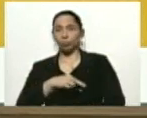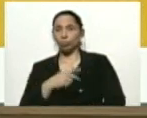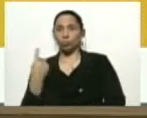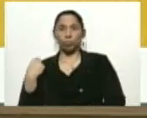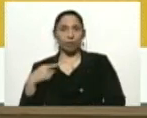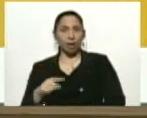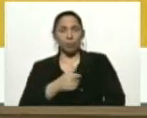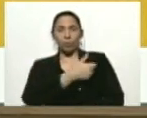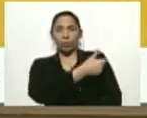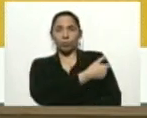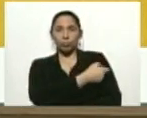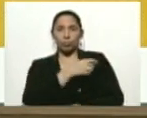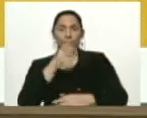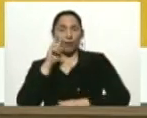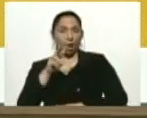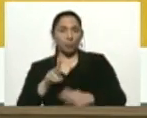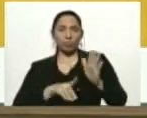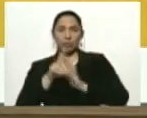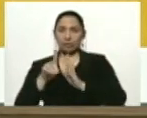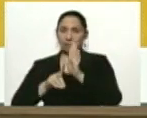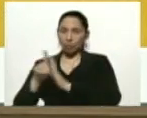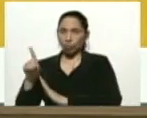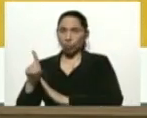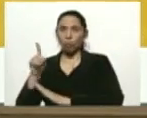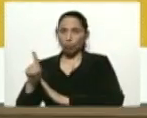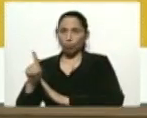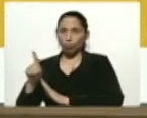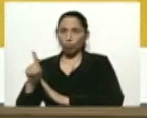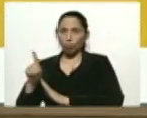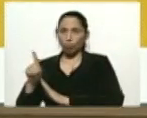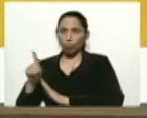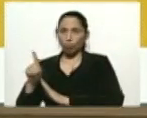vacuna y veamos el desarrollo y la aplicación de la misma.